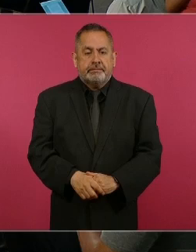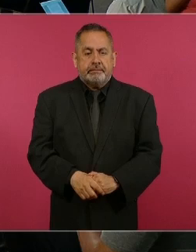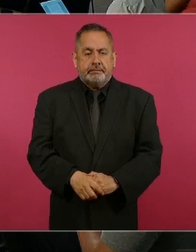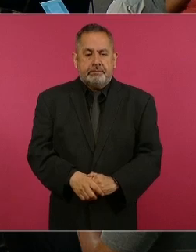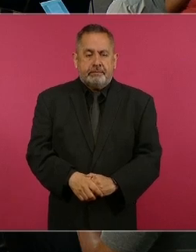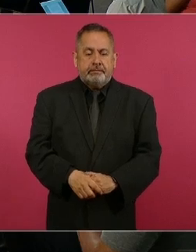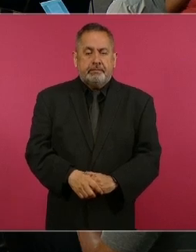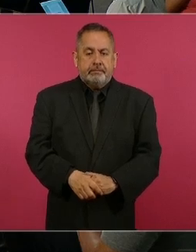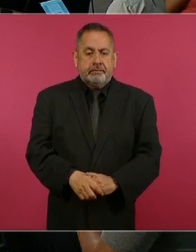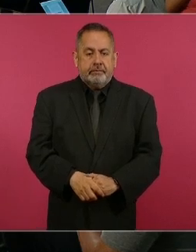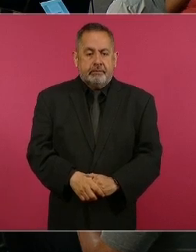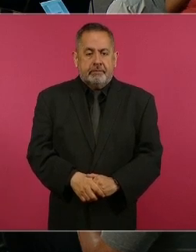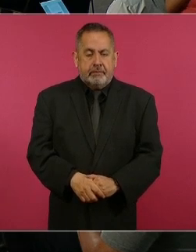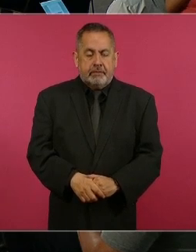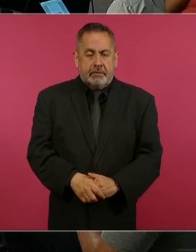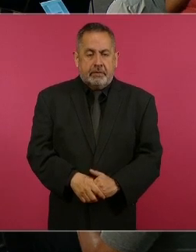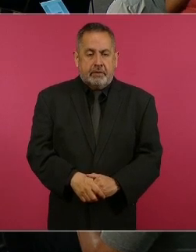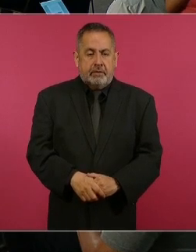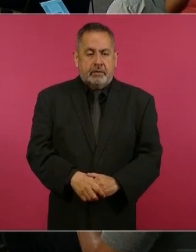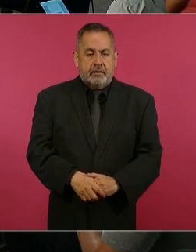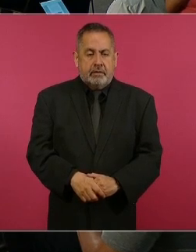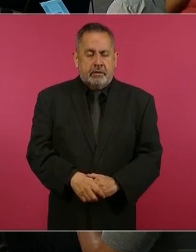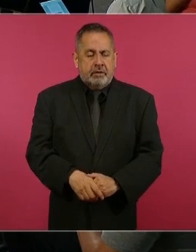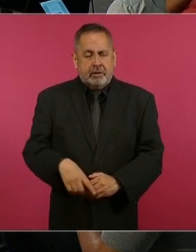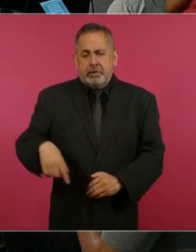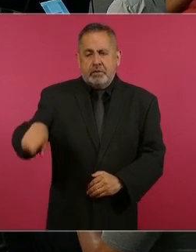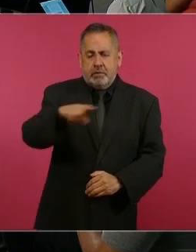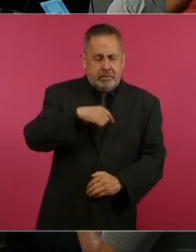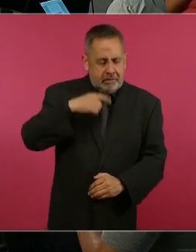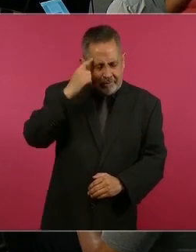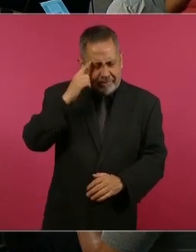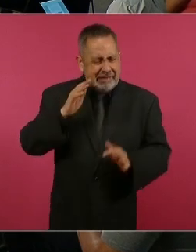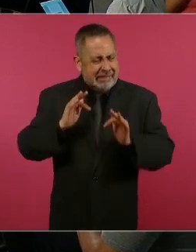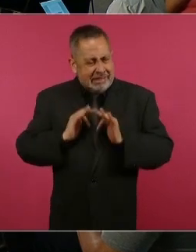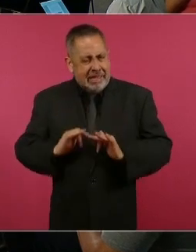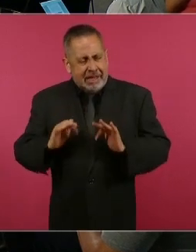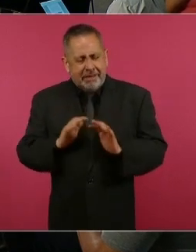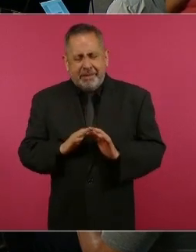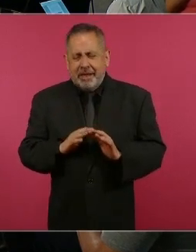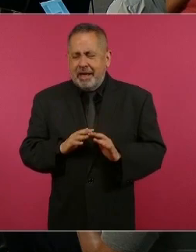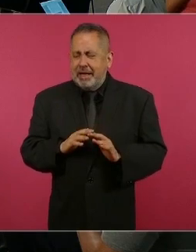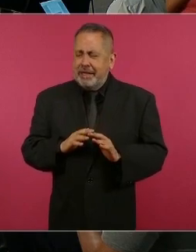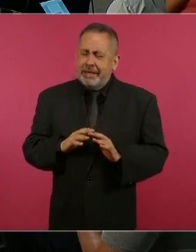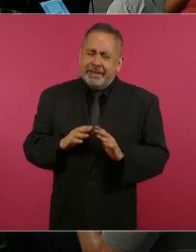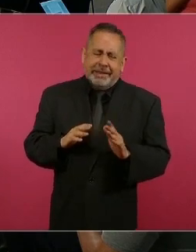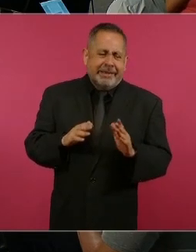Además, que reírse mucho,